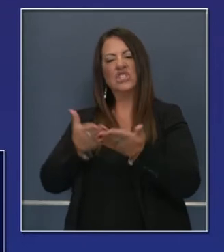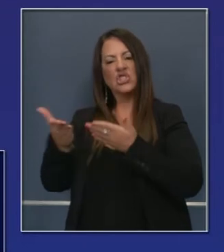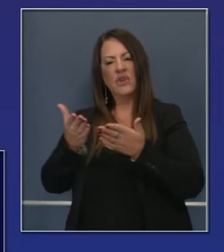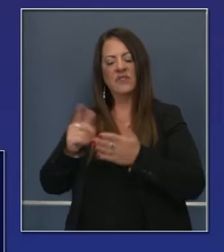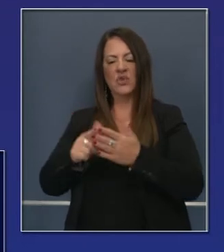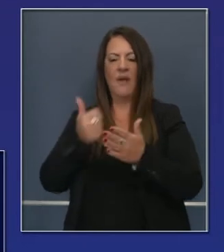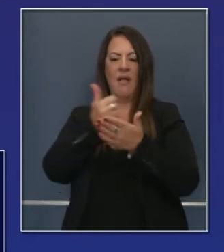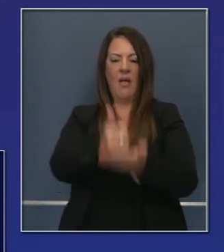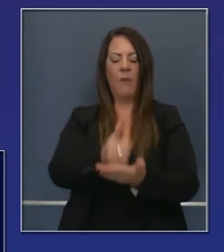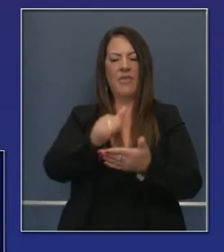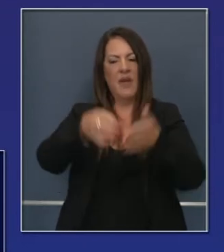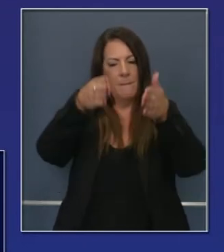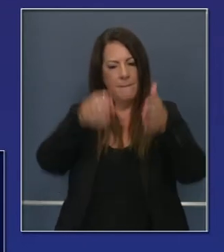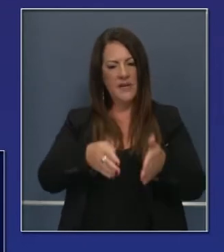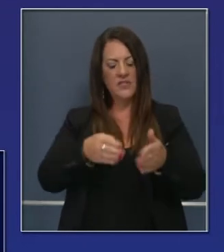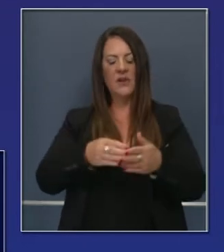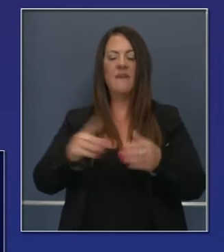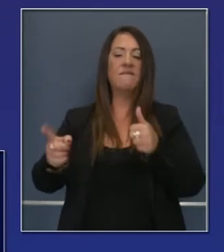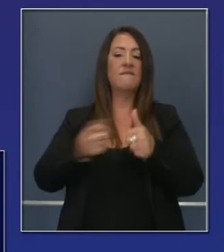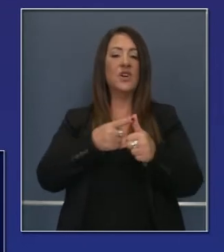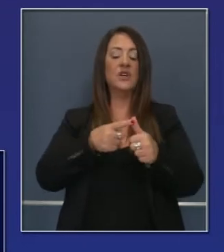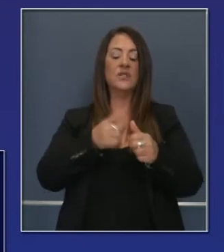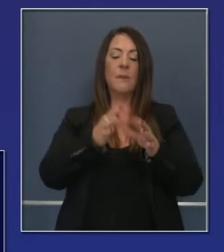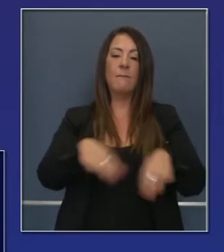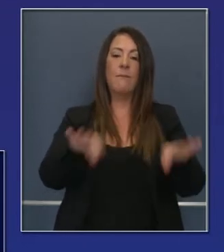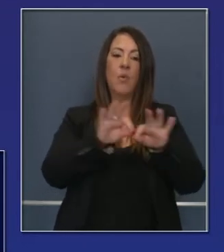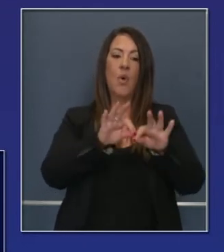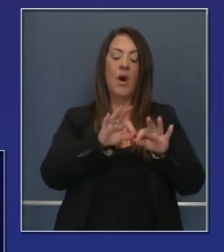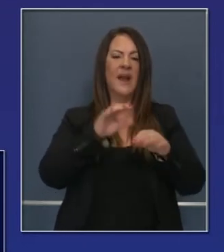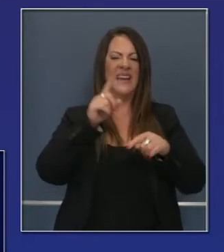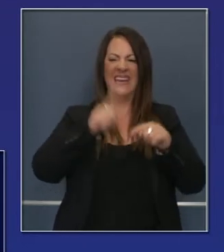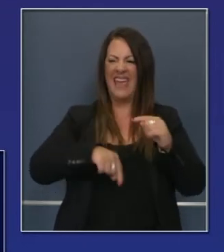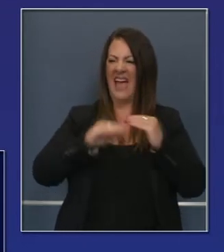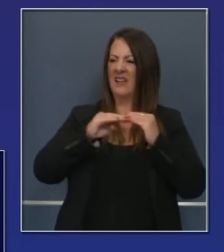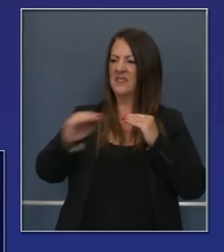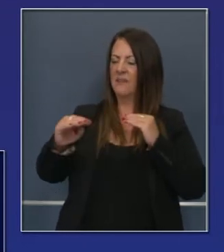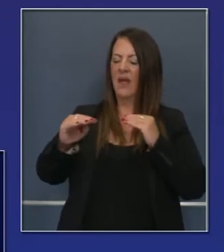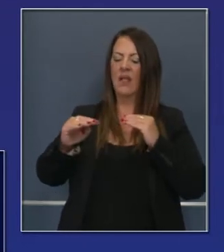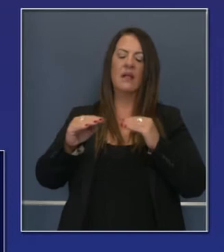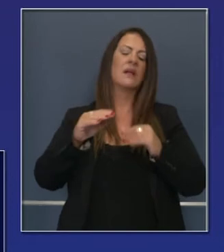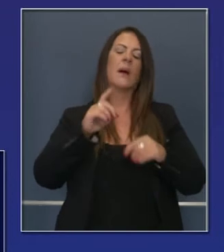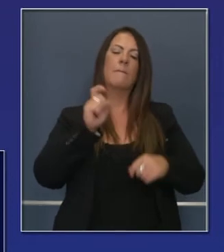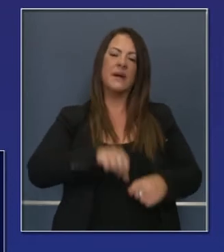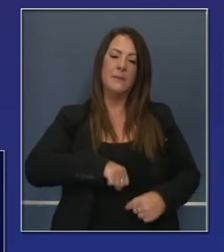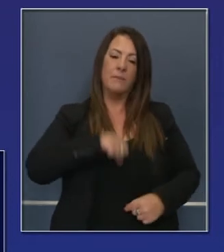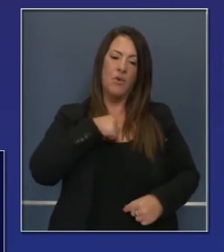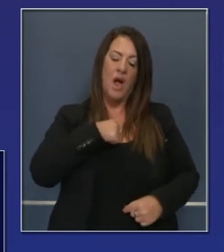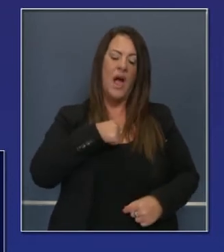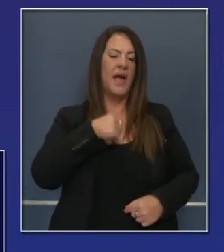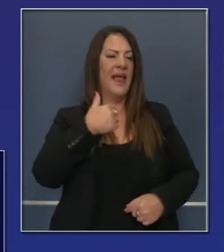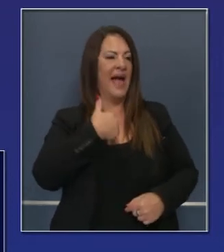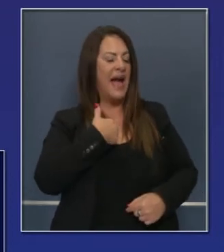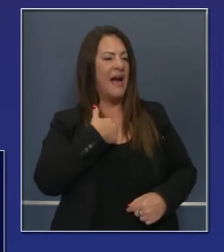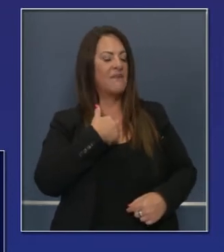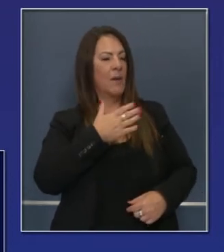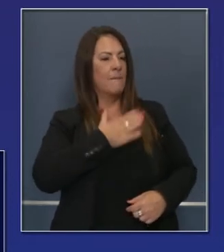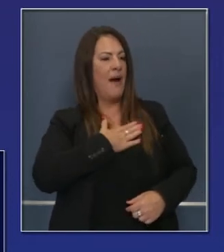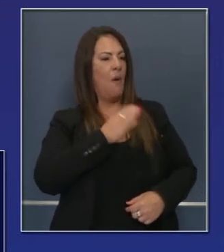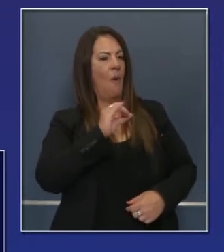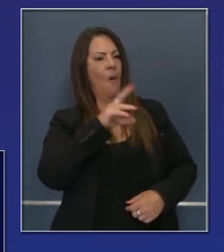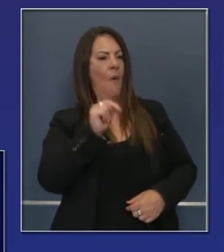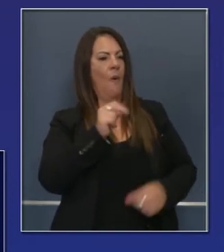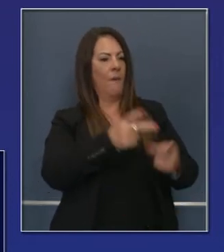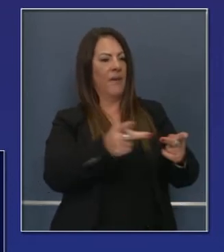tenido el prejuicio durante muchos tiempos sobre obtener vivienda. La vivienda es orgullo, un lugar donde